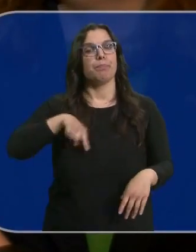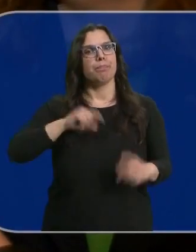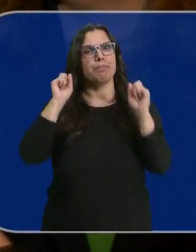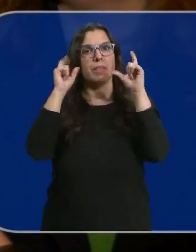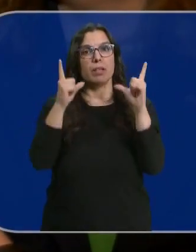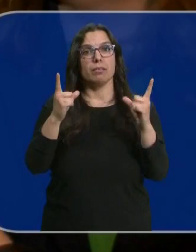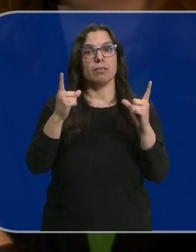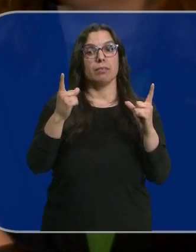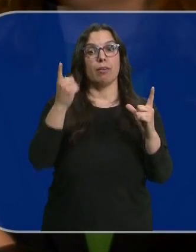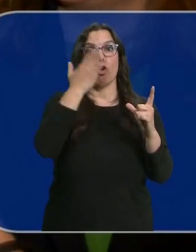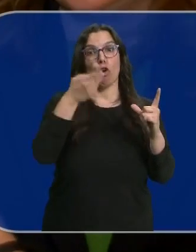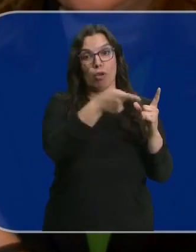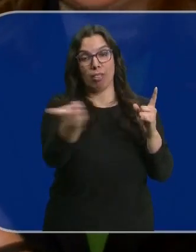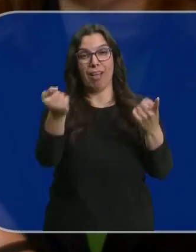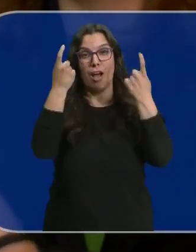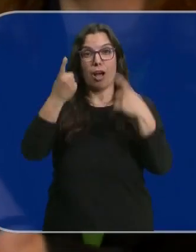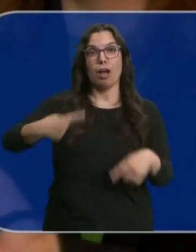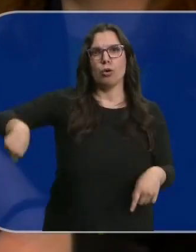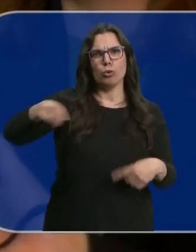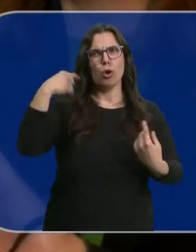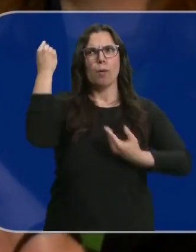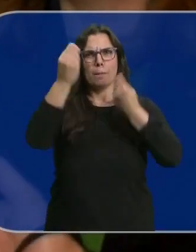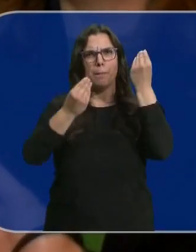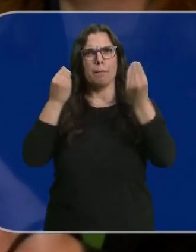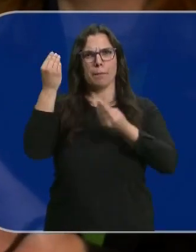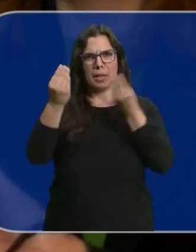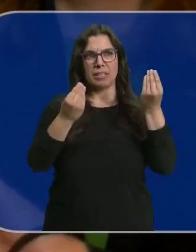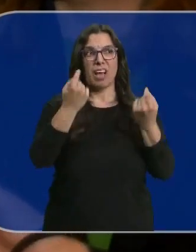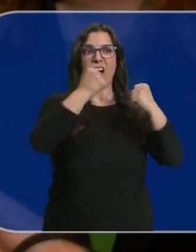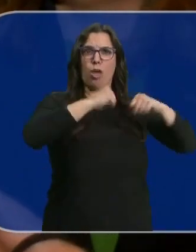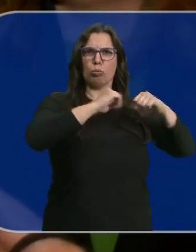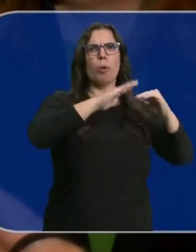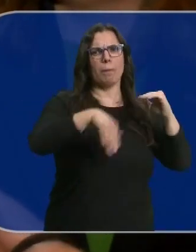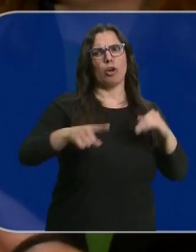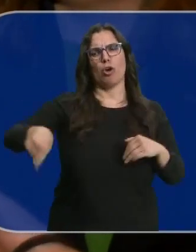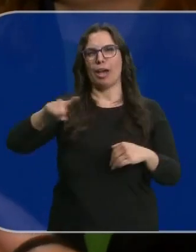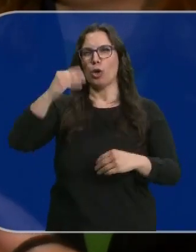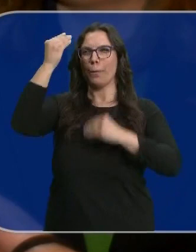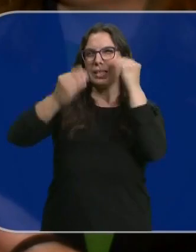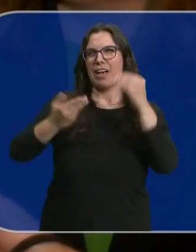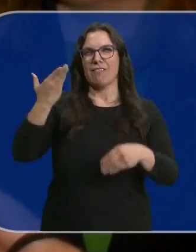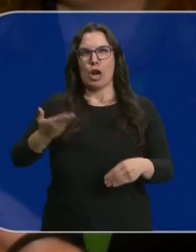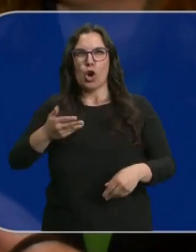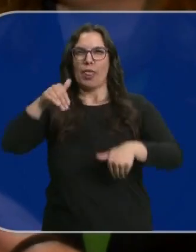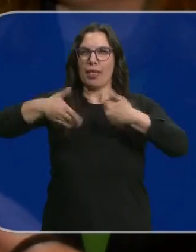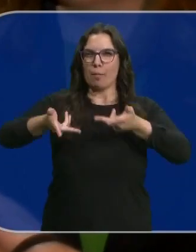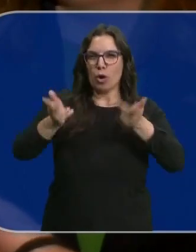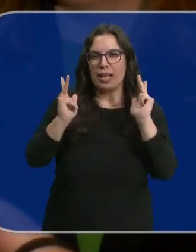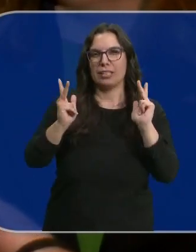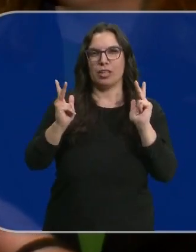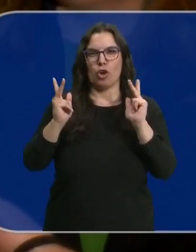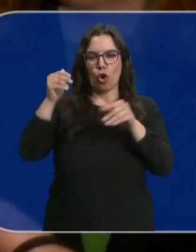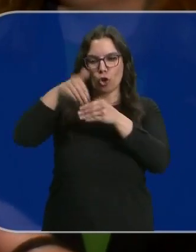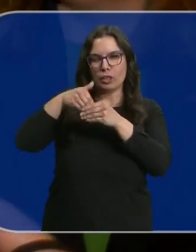que nuestros escolares piensan mucho más que muchos de nosotros sobre los valores democráticos y sobre el